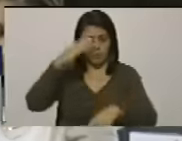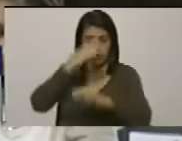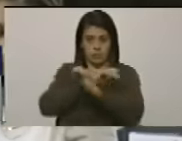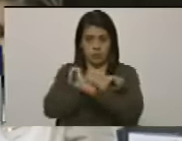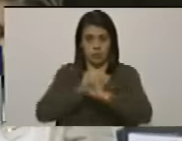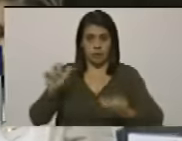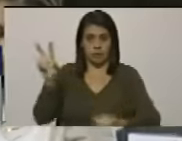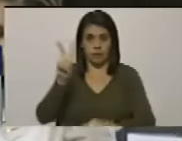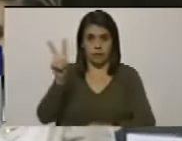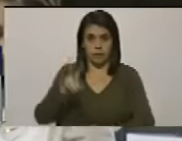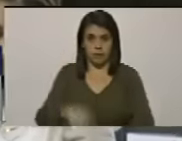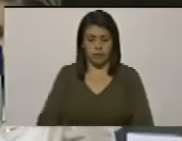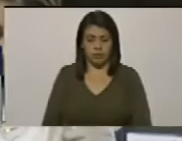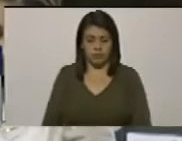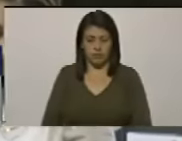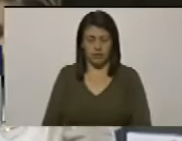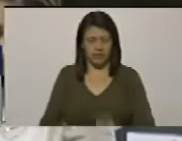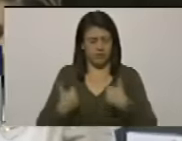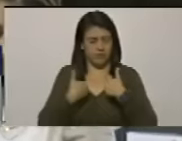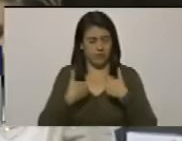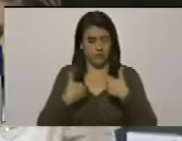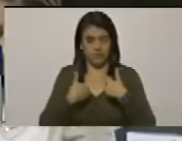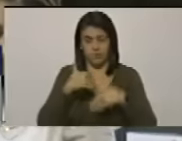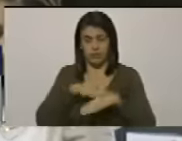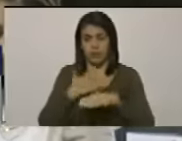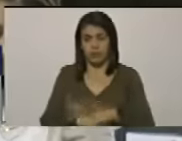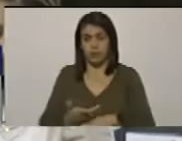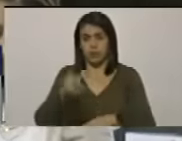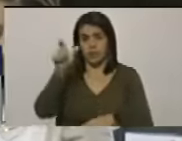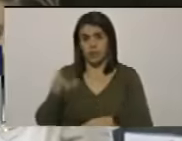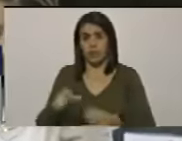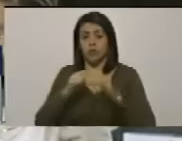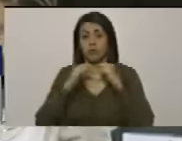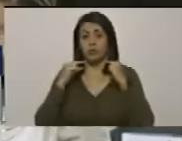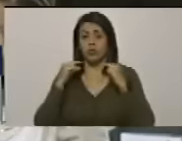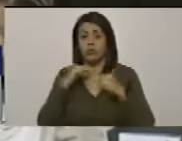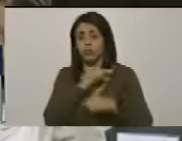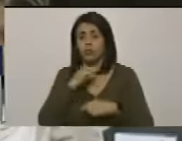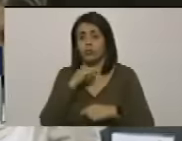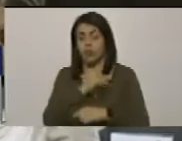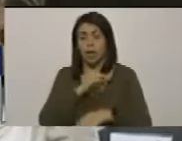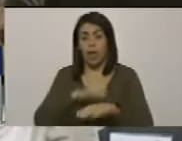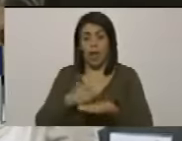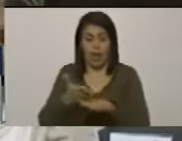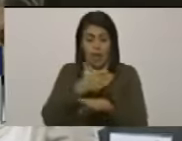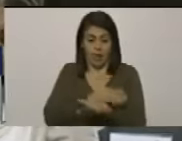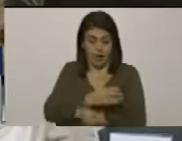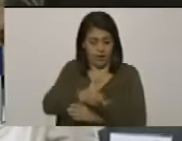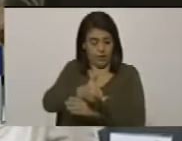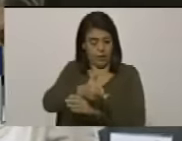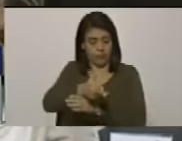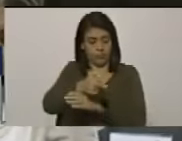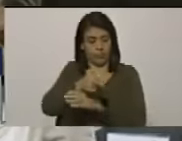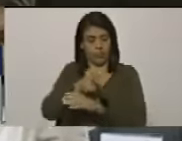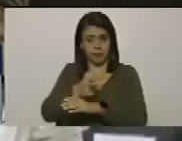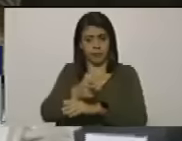venezolano agoniza en las manos de un sacerdote después de haber sido tiroteado por los francotiradores que